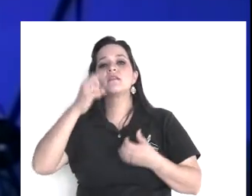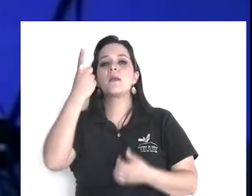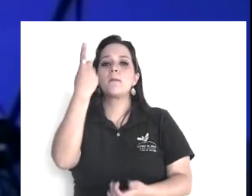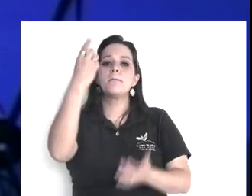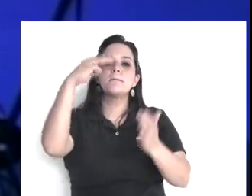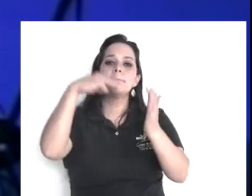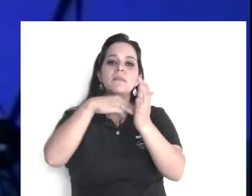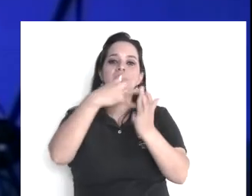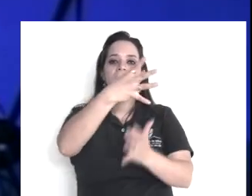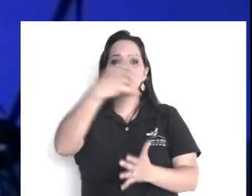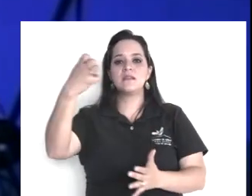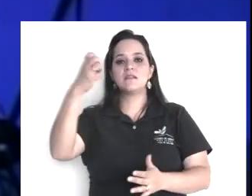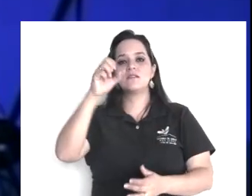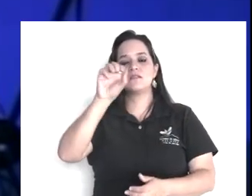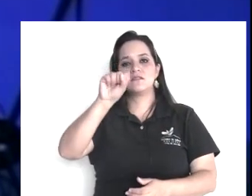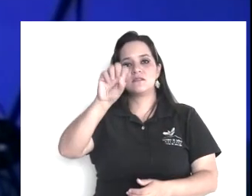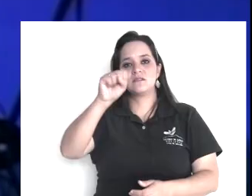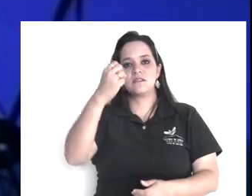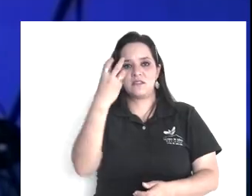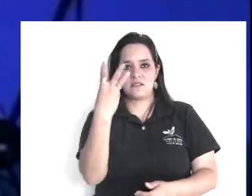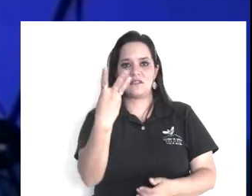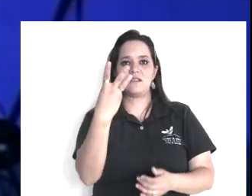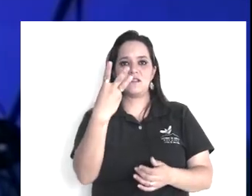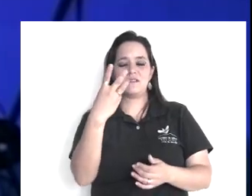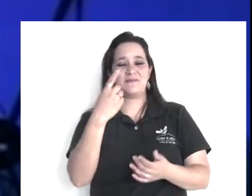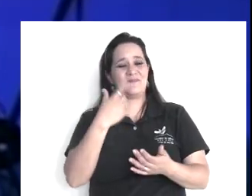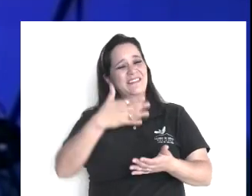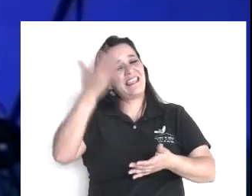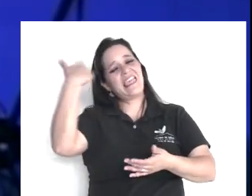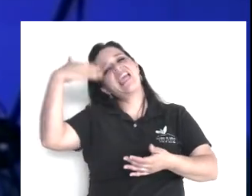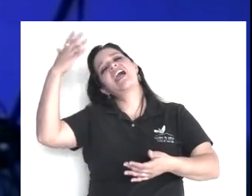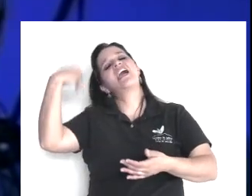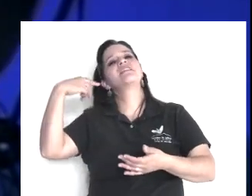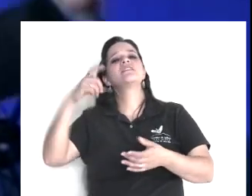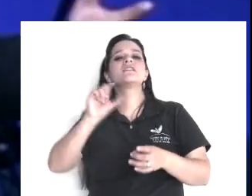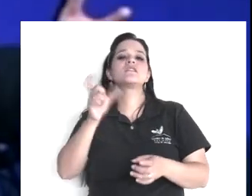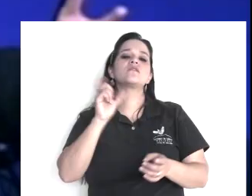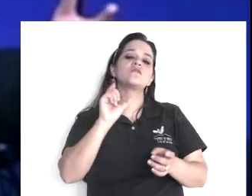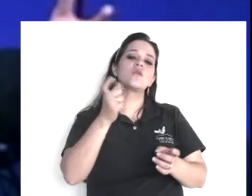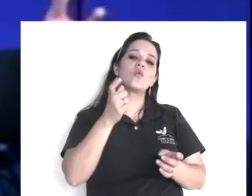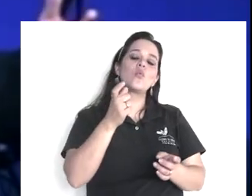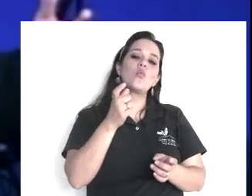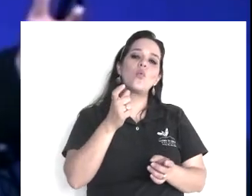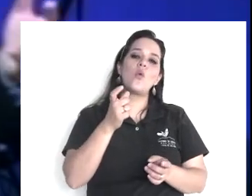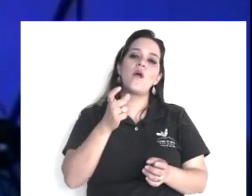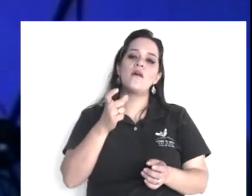época de la reforma, la reforma de la iglesia, que Martín Lutero, consumó,